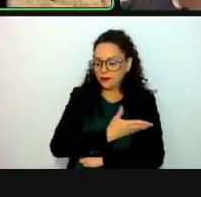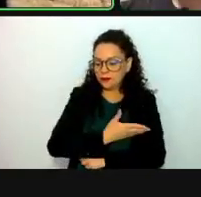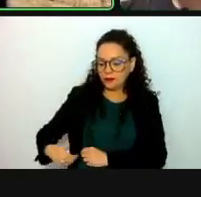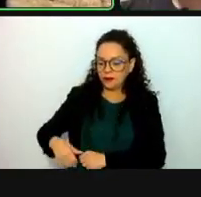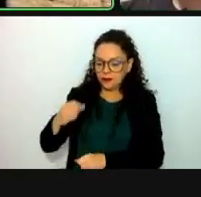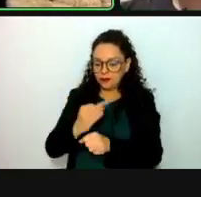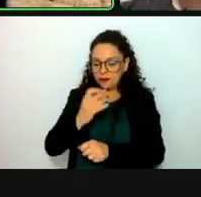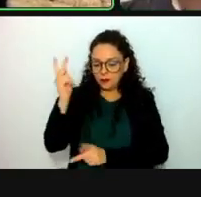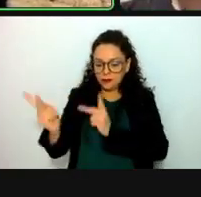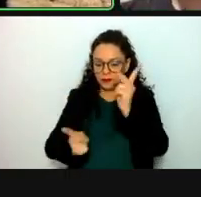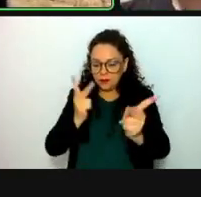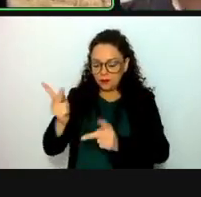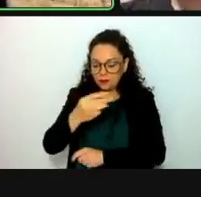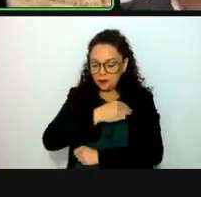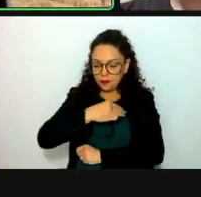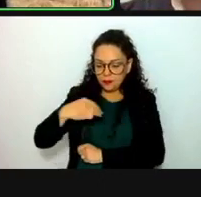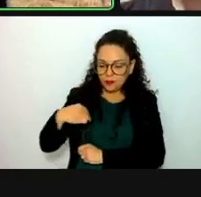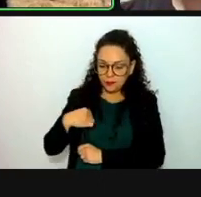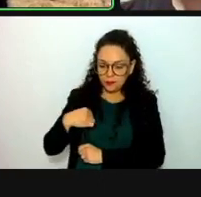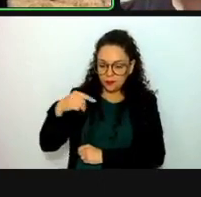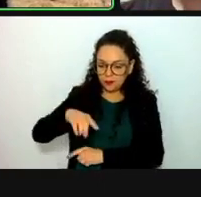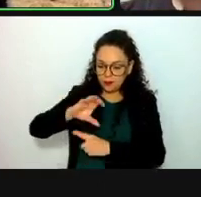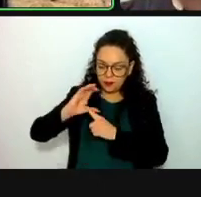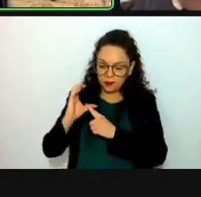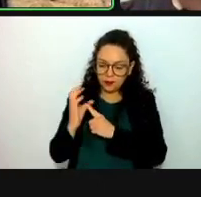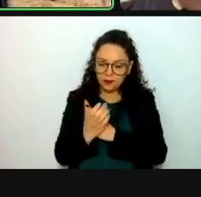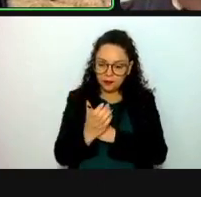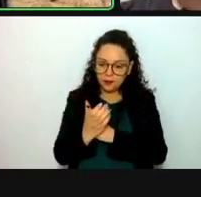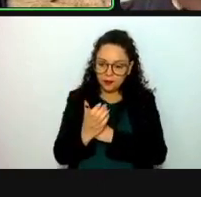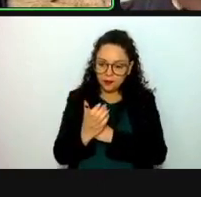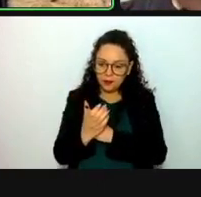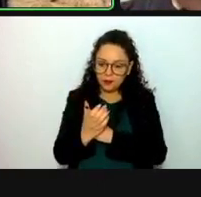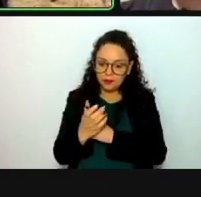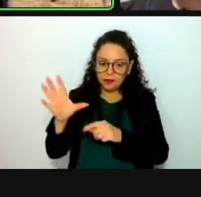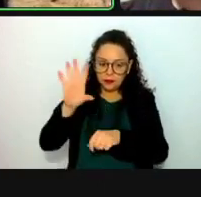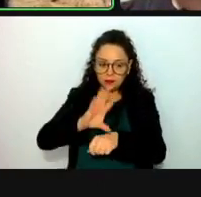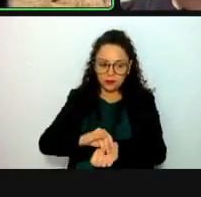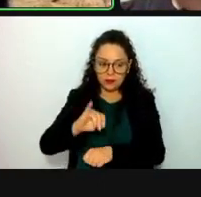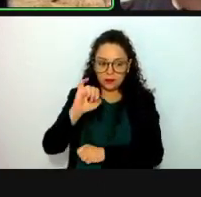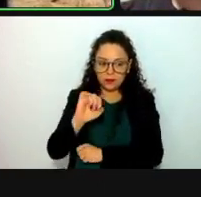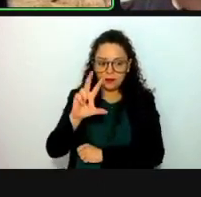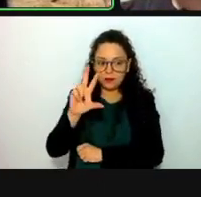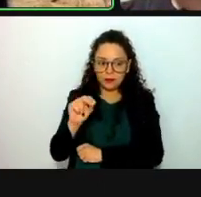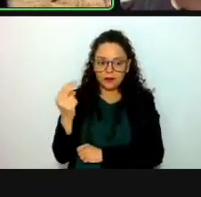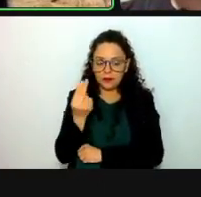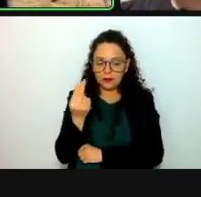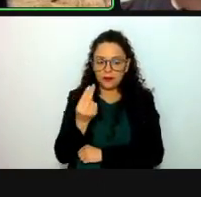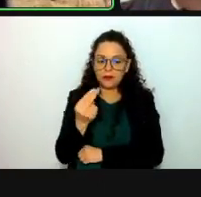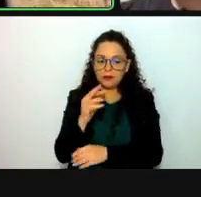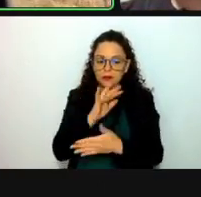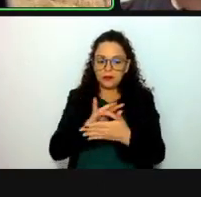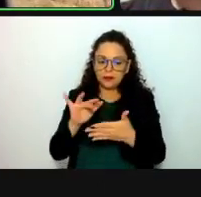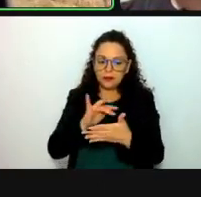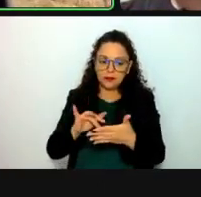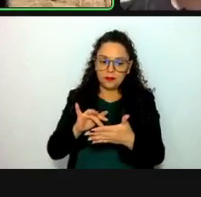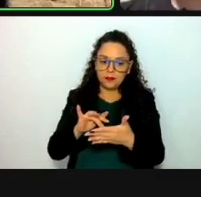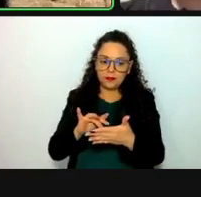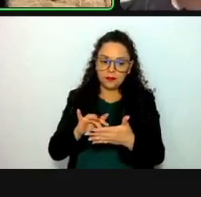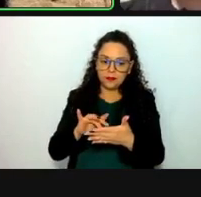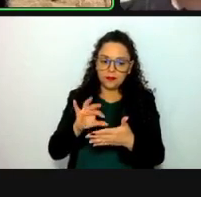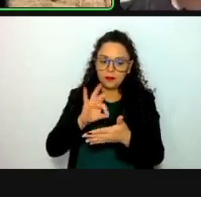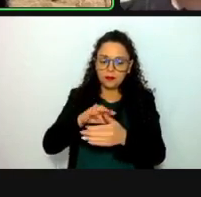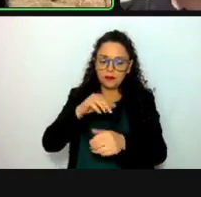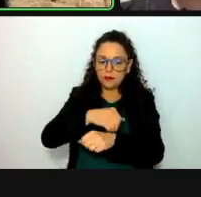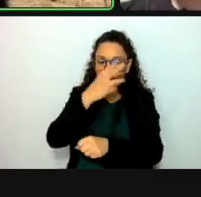a las y los integrantes de esta comisión si es de dispensarse la lectura del punto número tres del orden del día, referente al